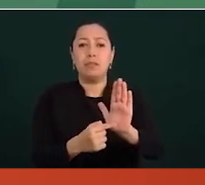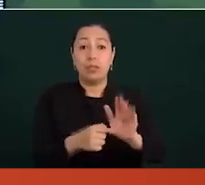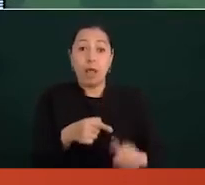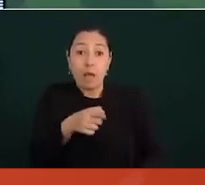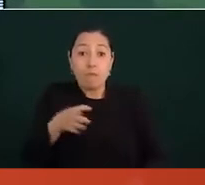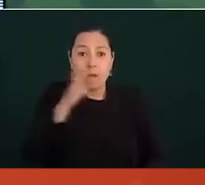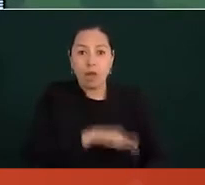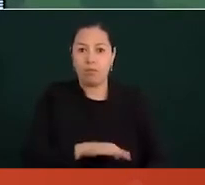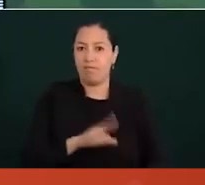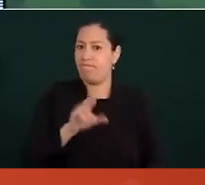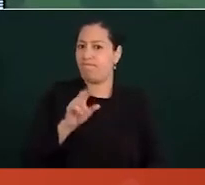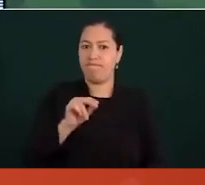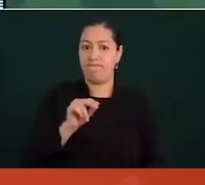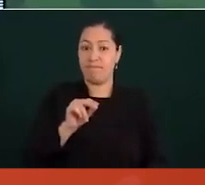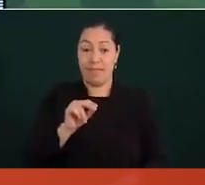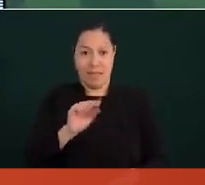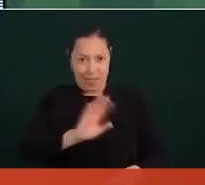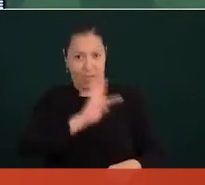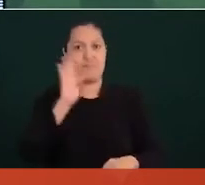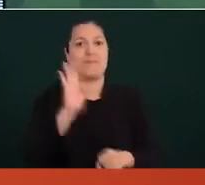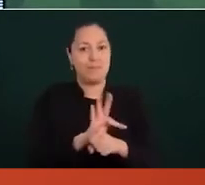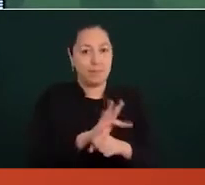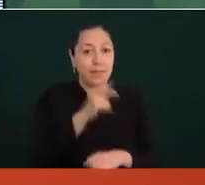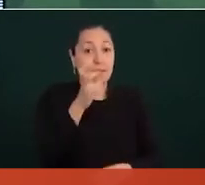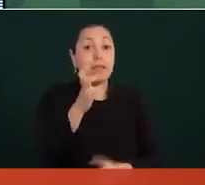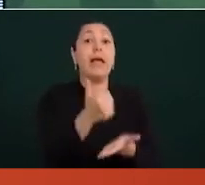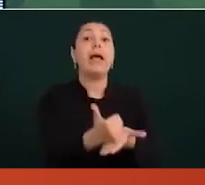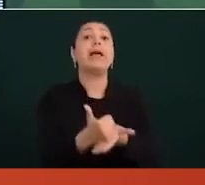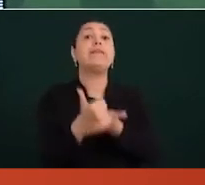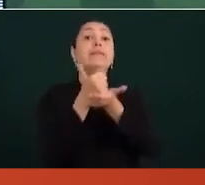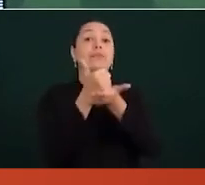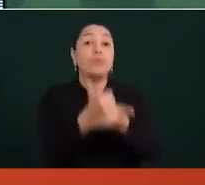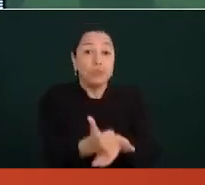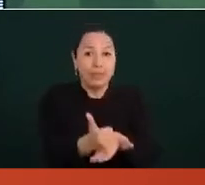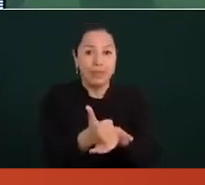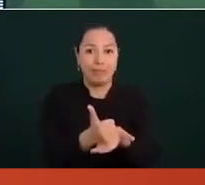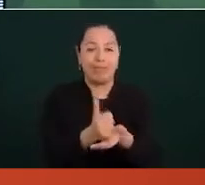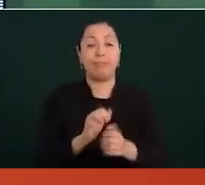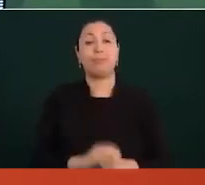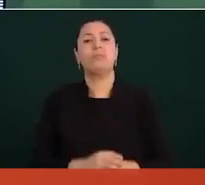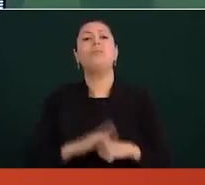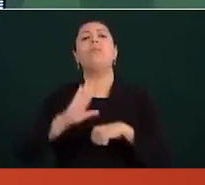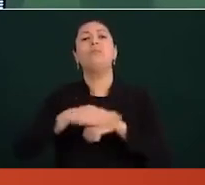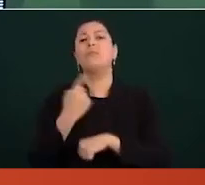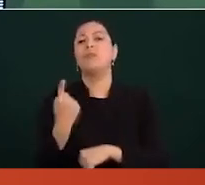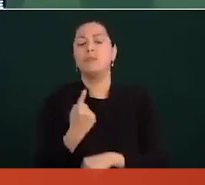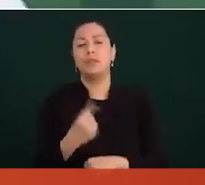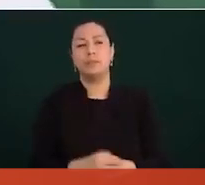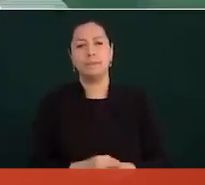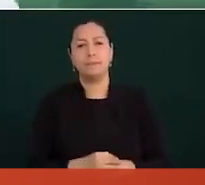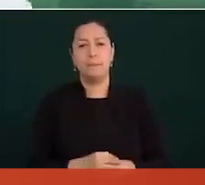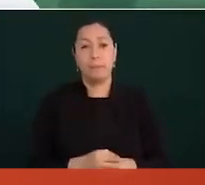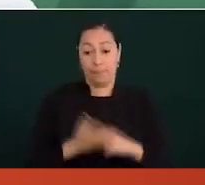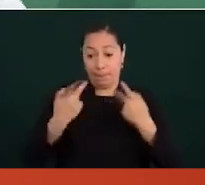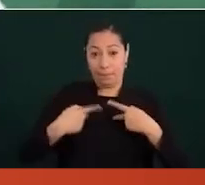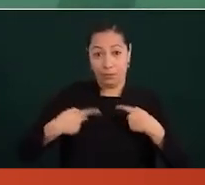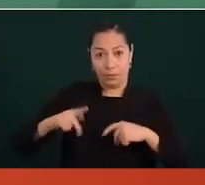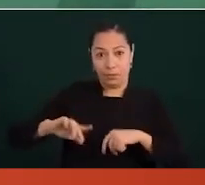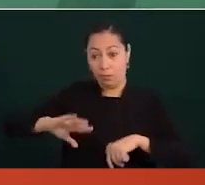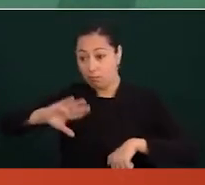y esto ayuda mucho porque no fallecen